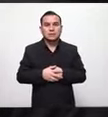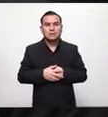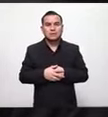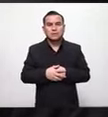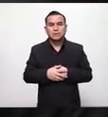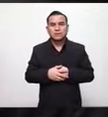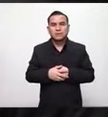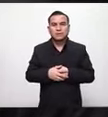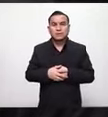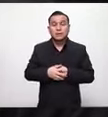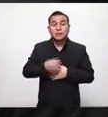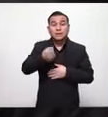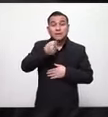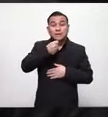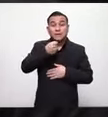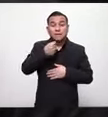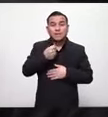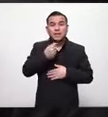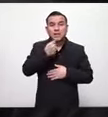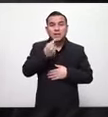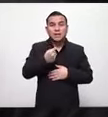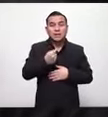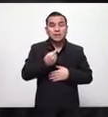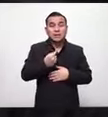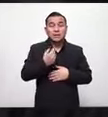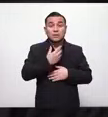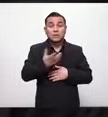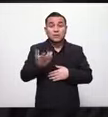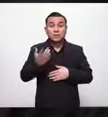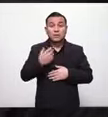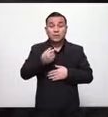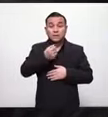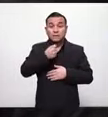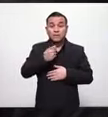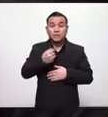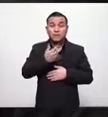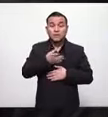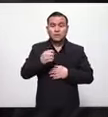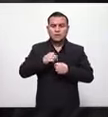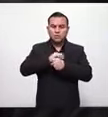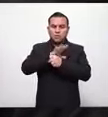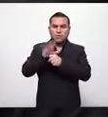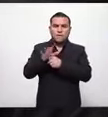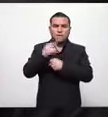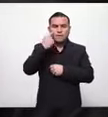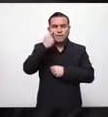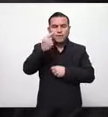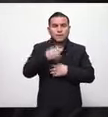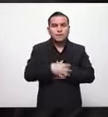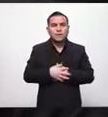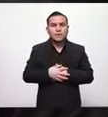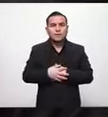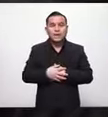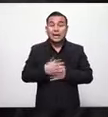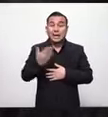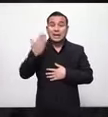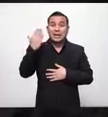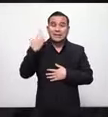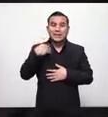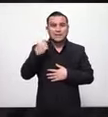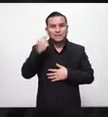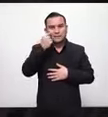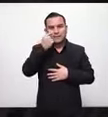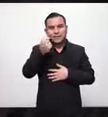a informarnos noticieros internacionales de lo que se venía del COVID en aquel momento